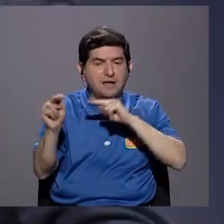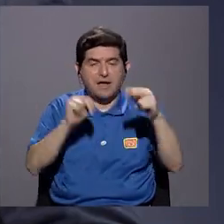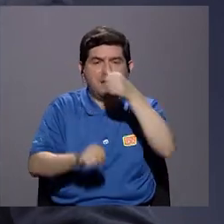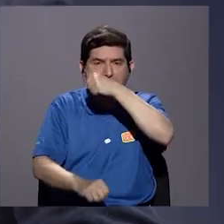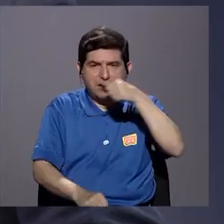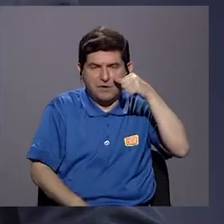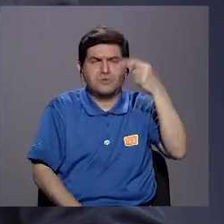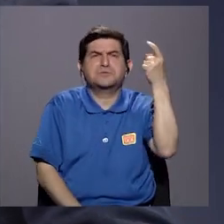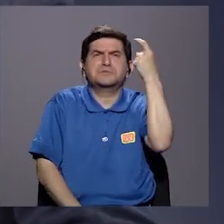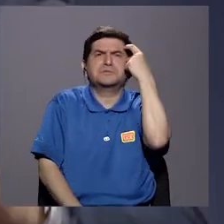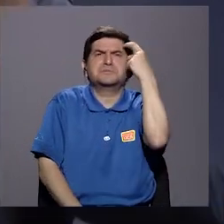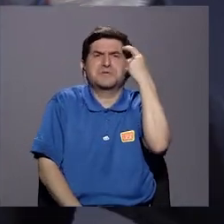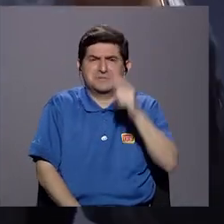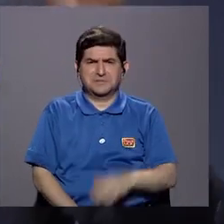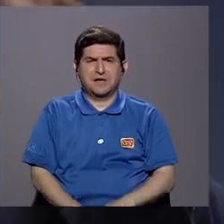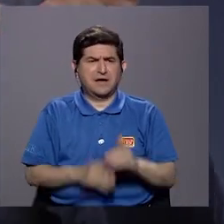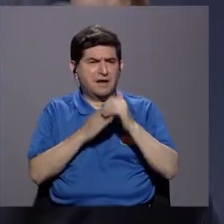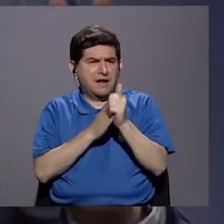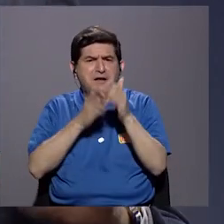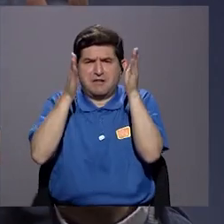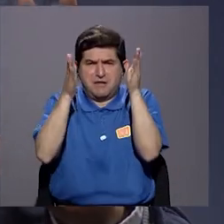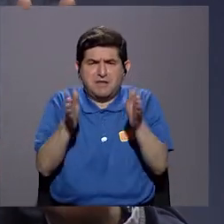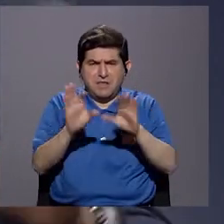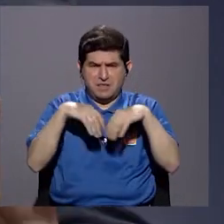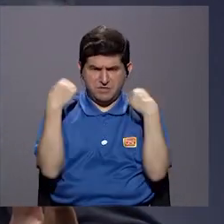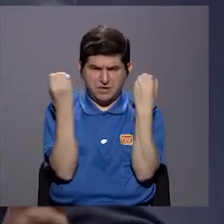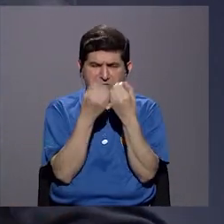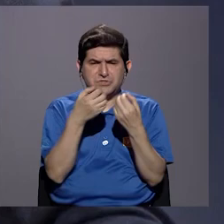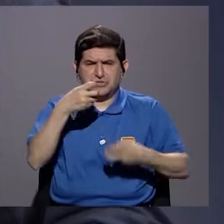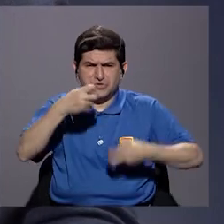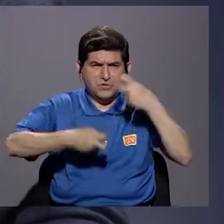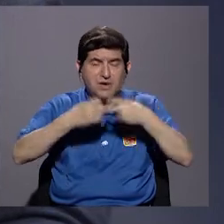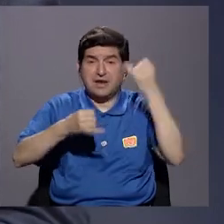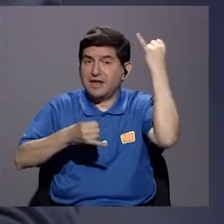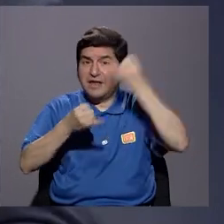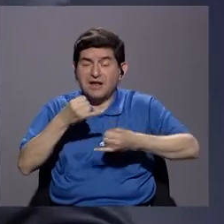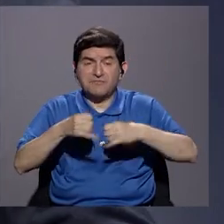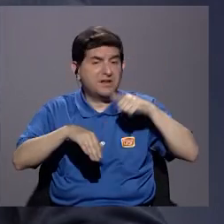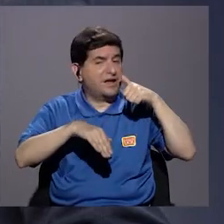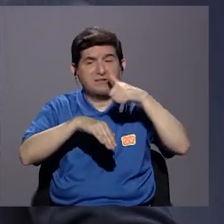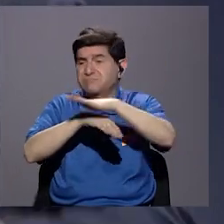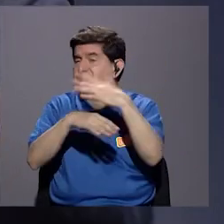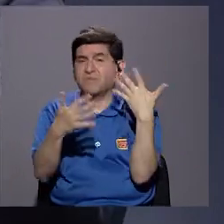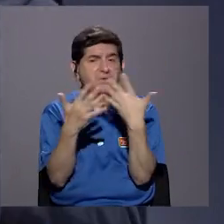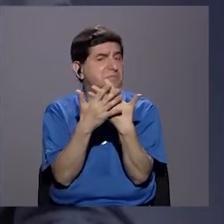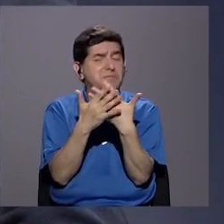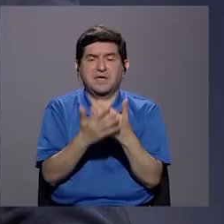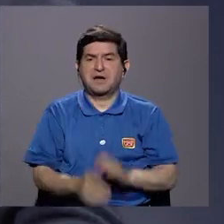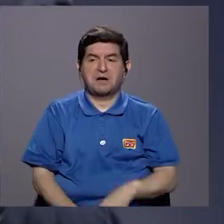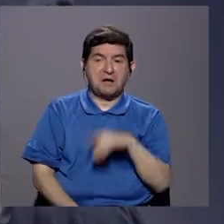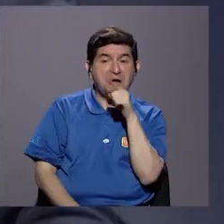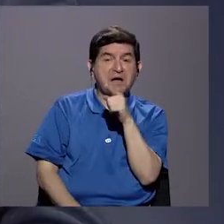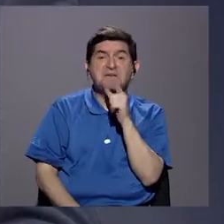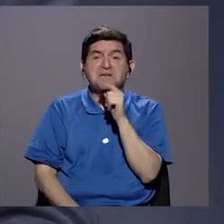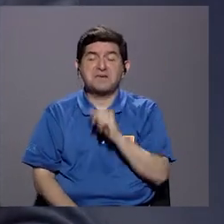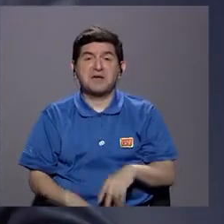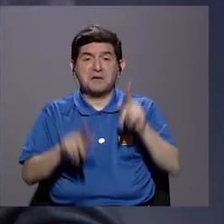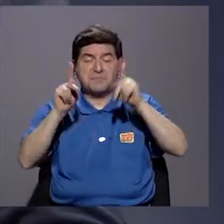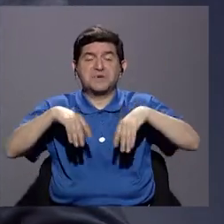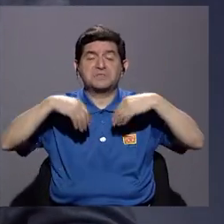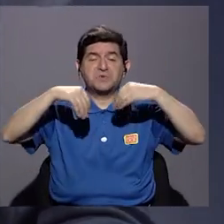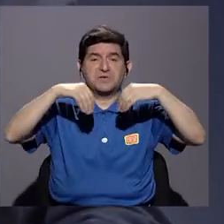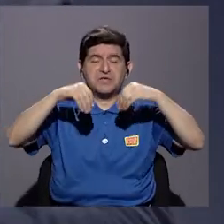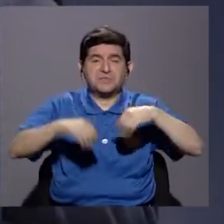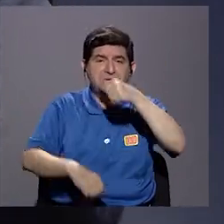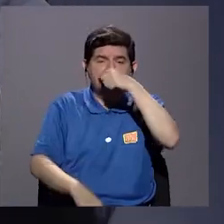tráfico de drogas que están pensadas para unos líderes de las organizaciones criminales que al final no son los que llegan a la cárcel. A la cárcel llegan los que venden